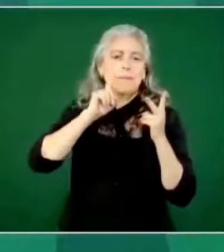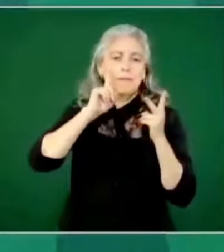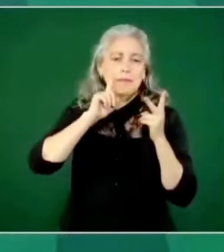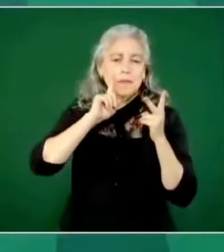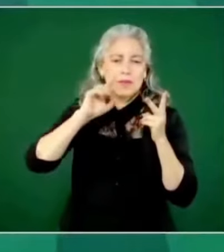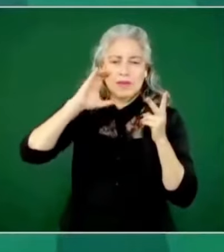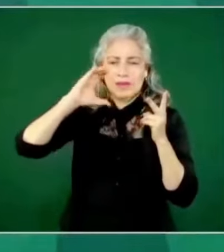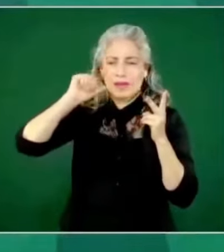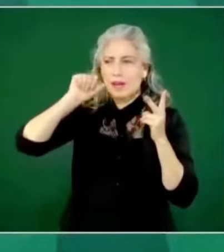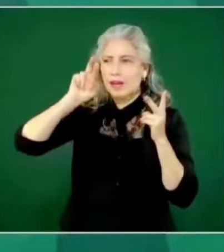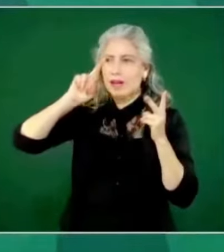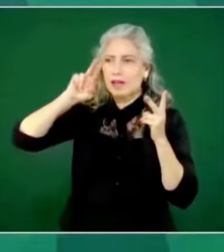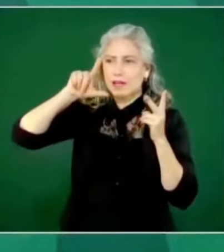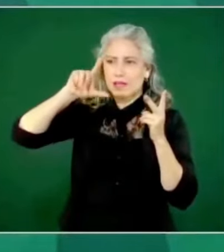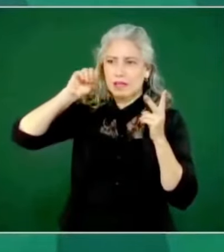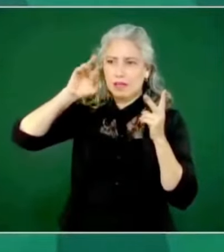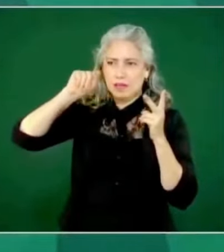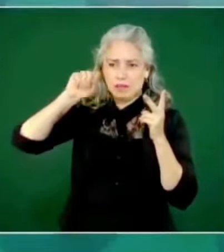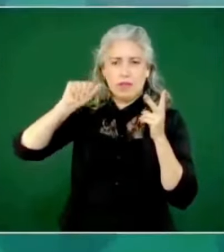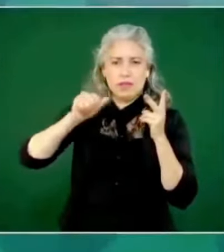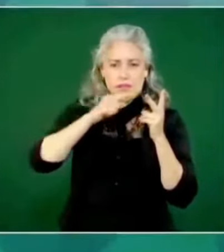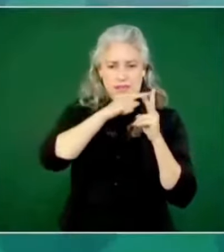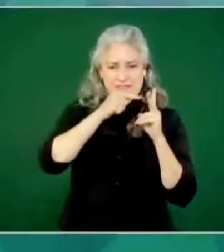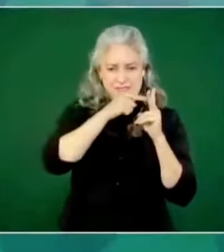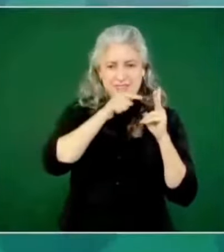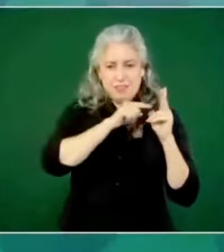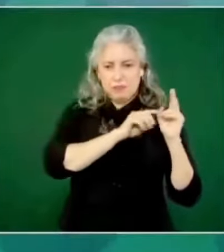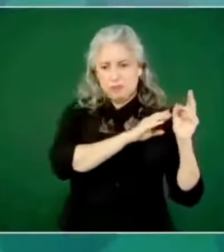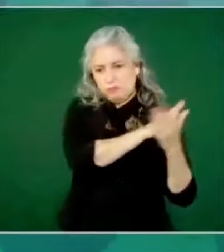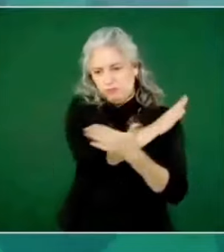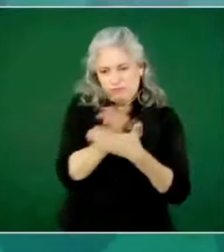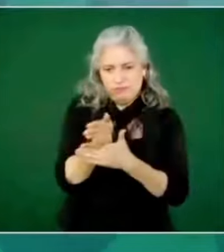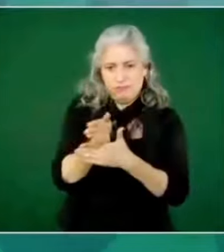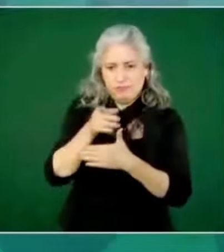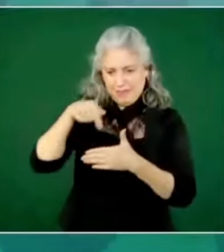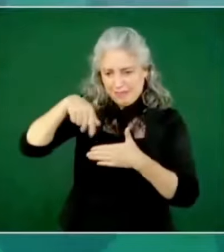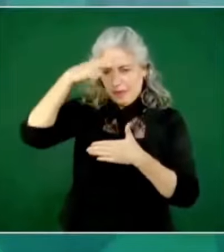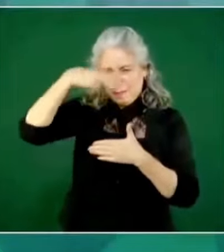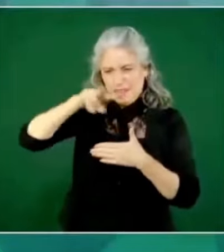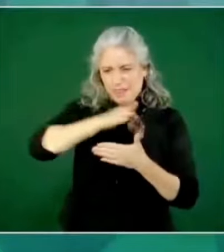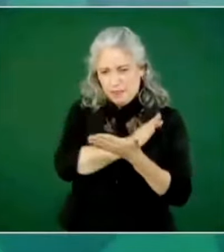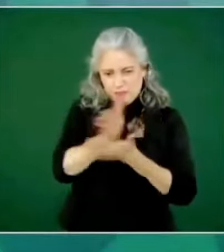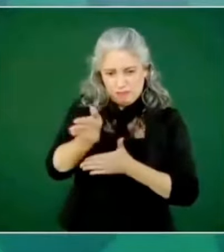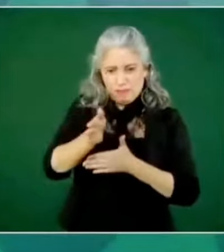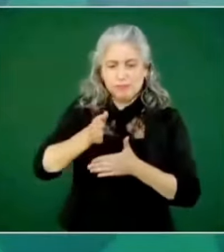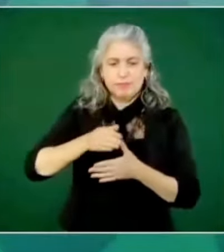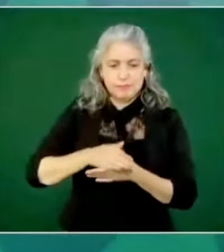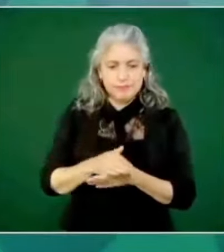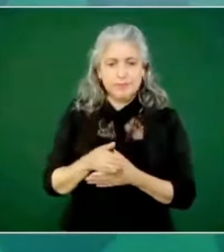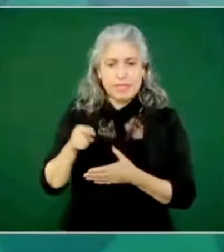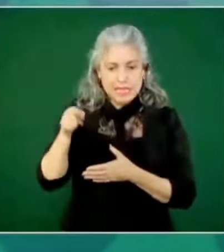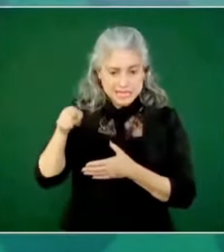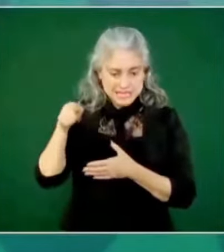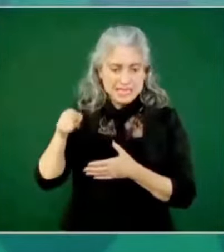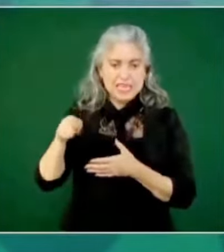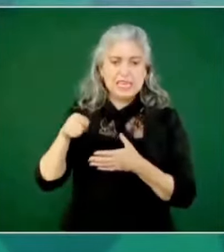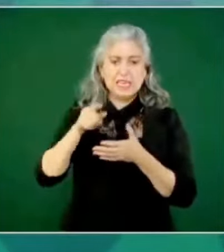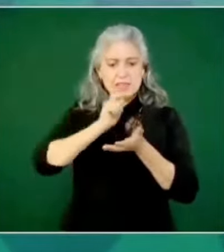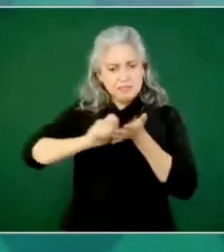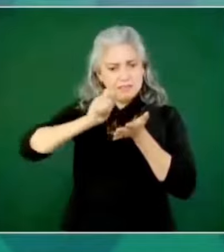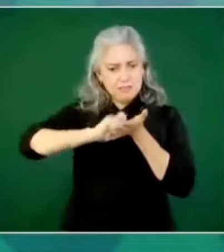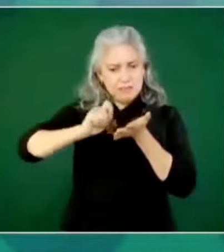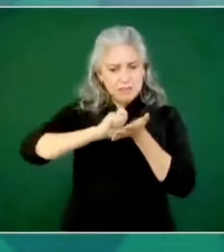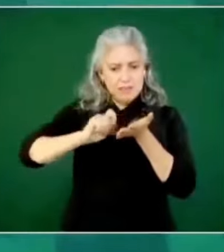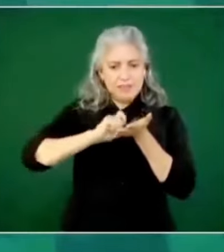Este novelista imagina un diálogo en el cual Juárez le dice a su